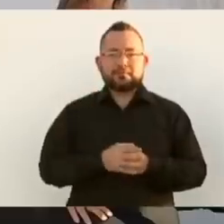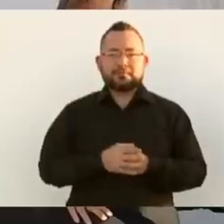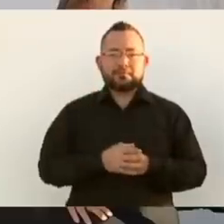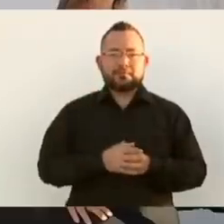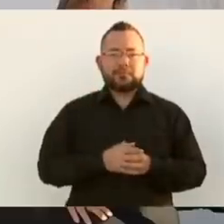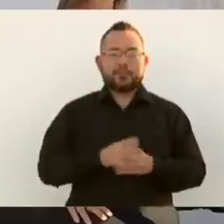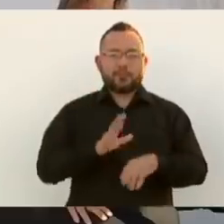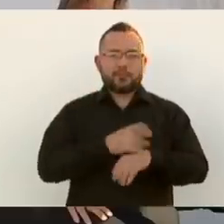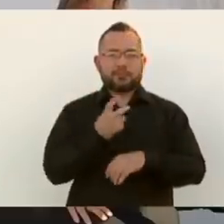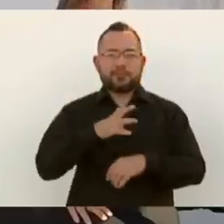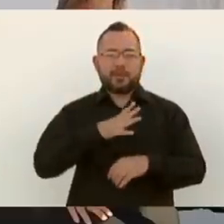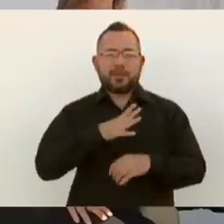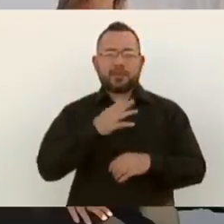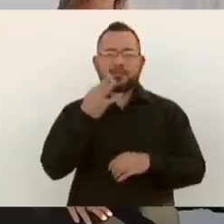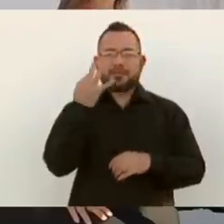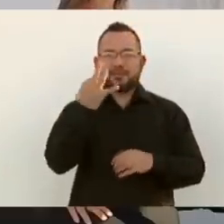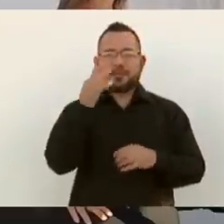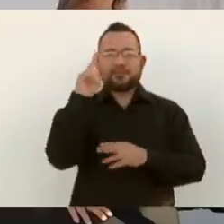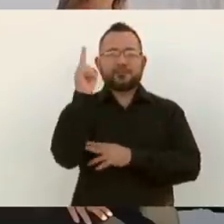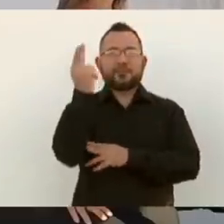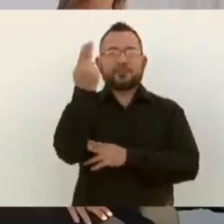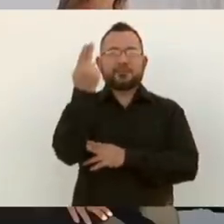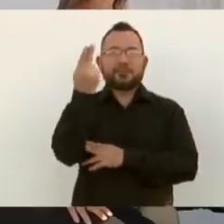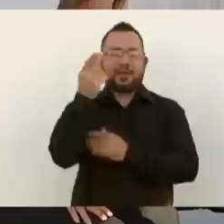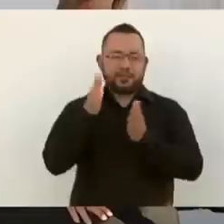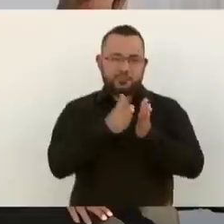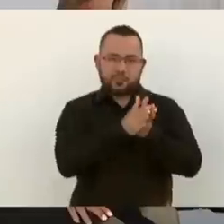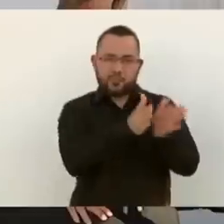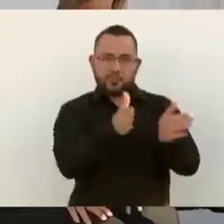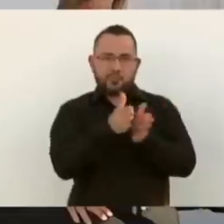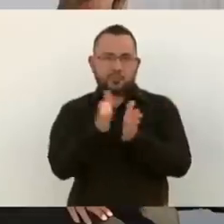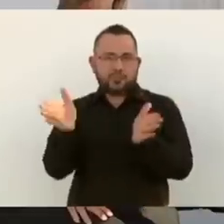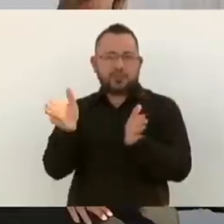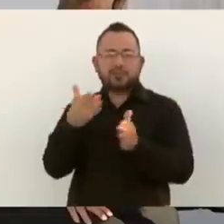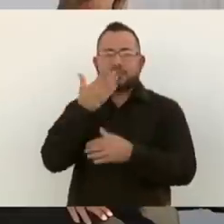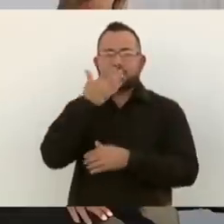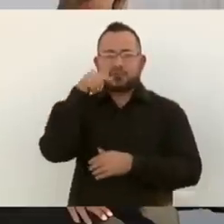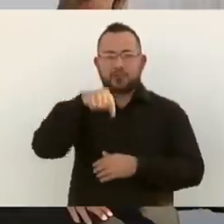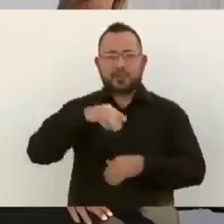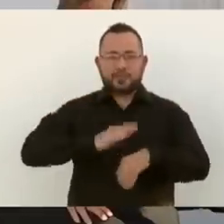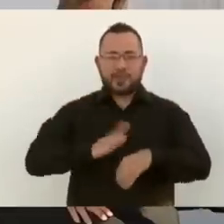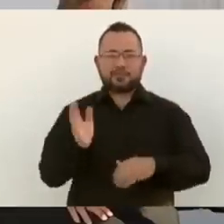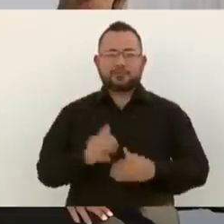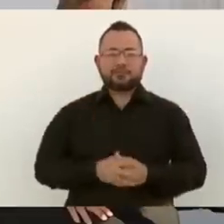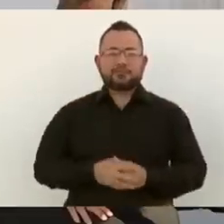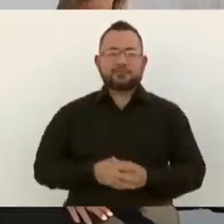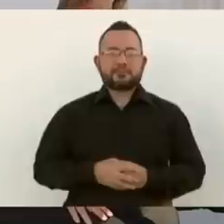en Sonora. Aquí en Sonora,